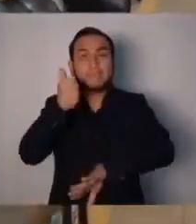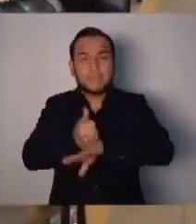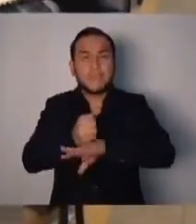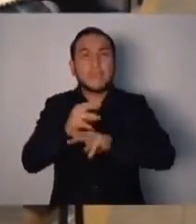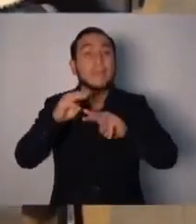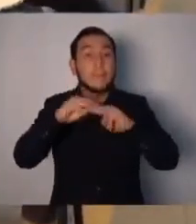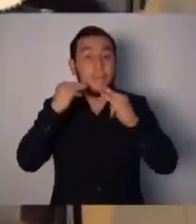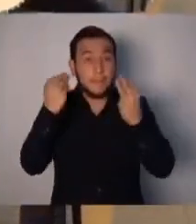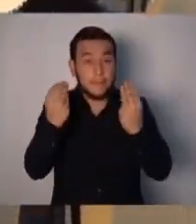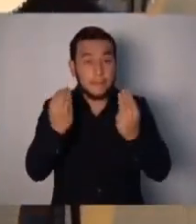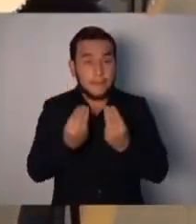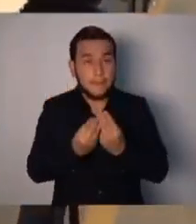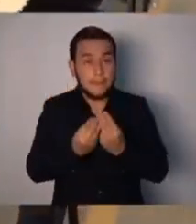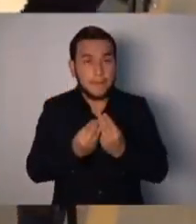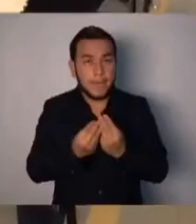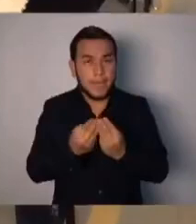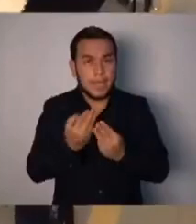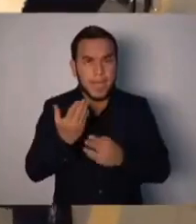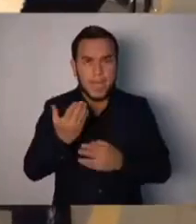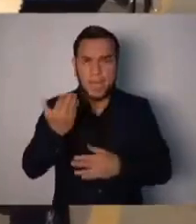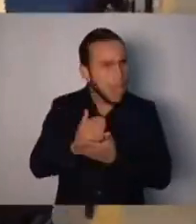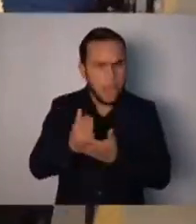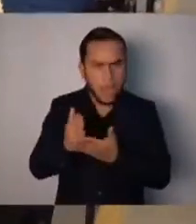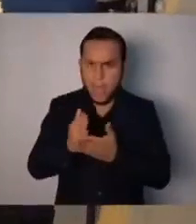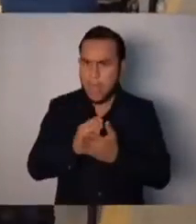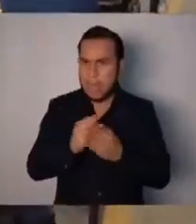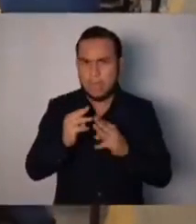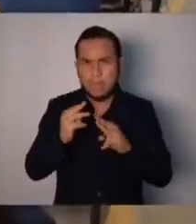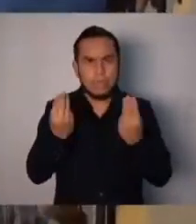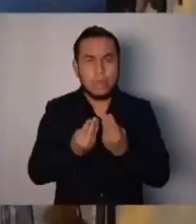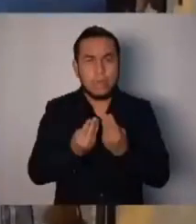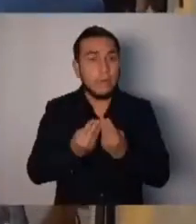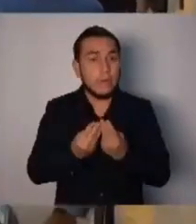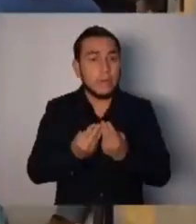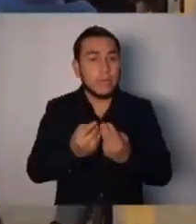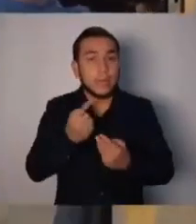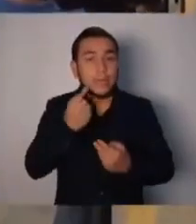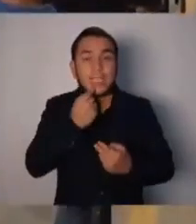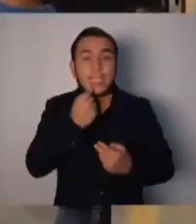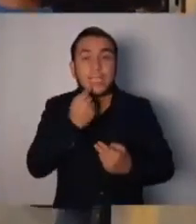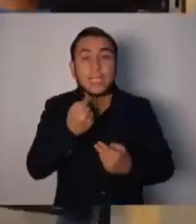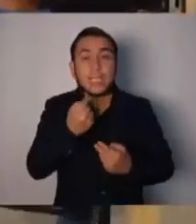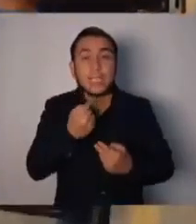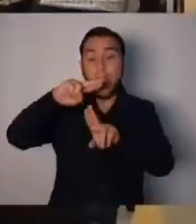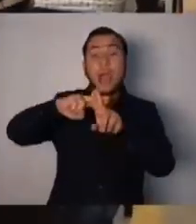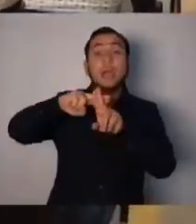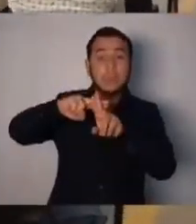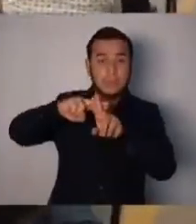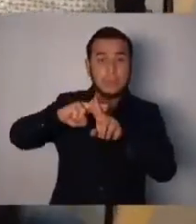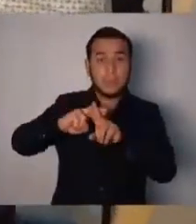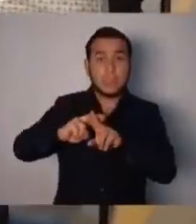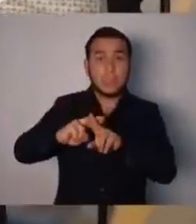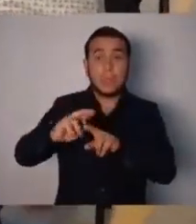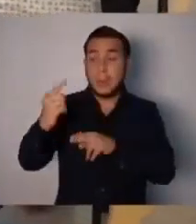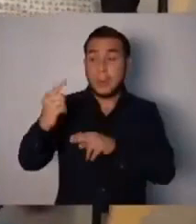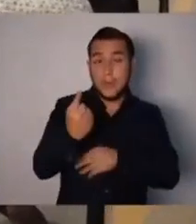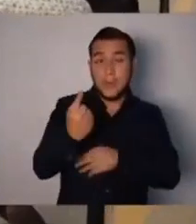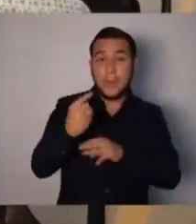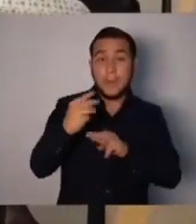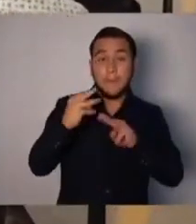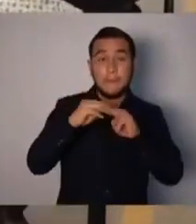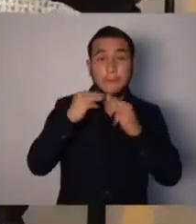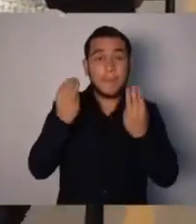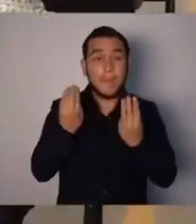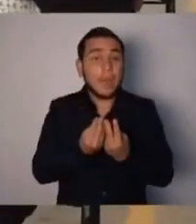O habían maras antes. ¿Quién las dejó crecer? Arena. En Arena vinieron el primer marero que vino a El Salvador, el primer pandillero.